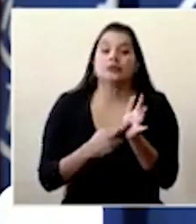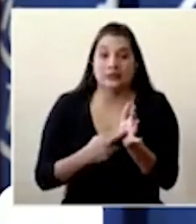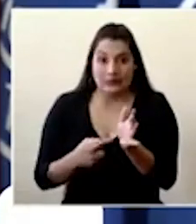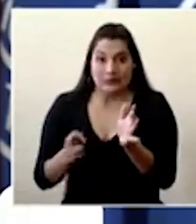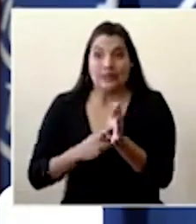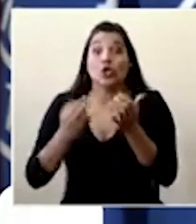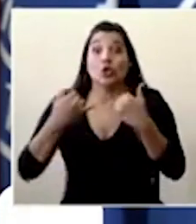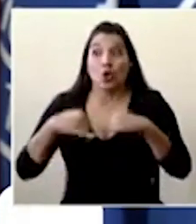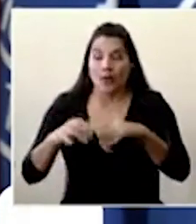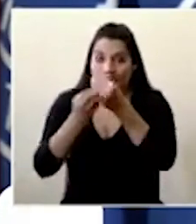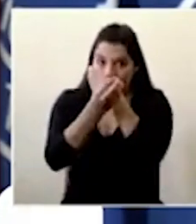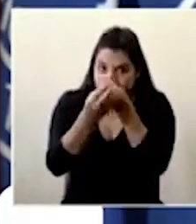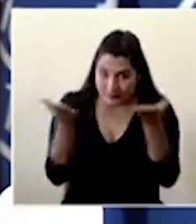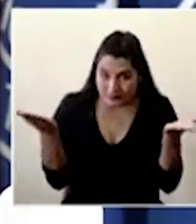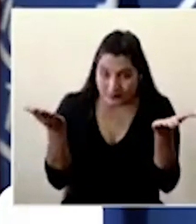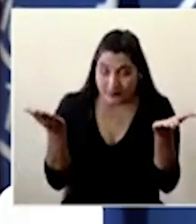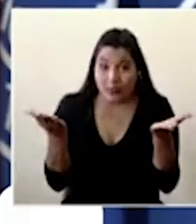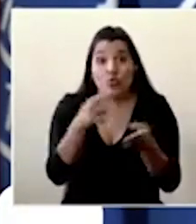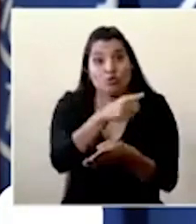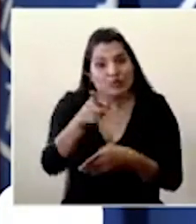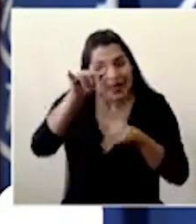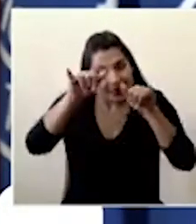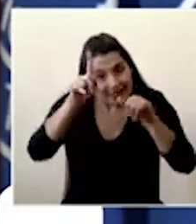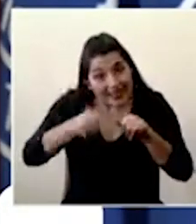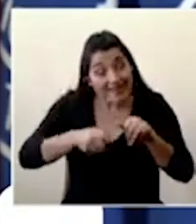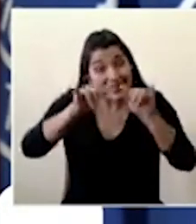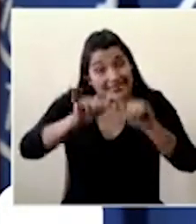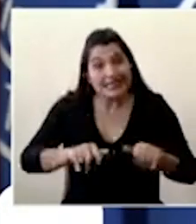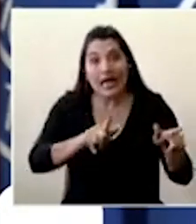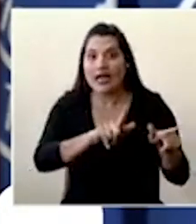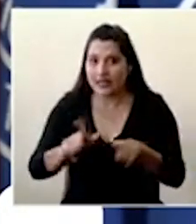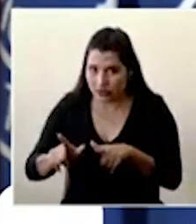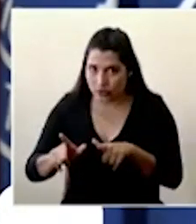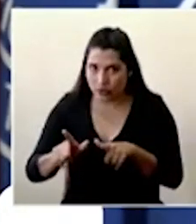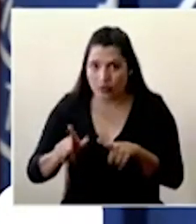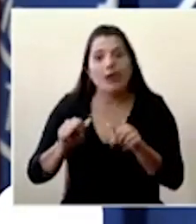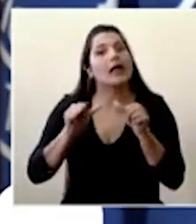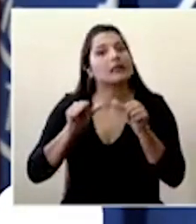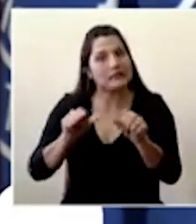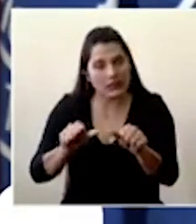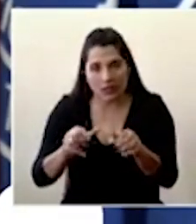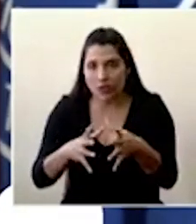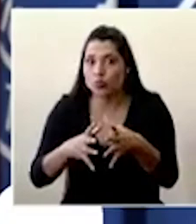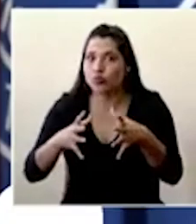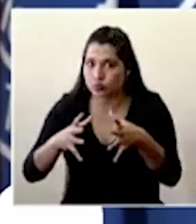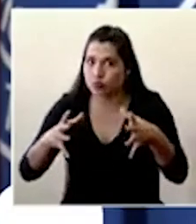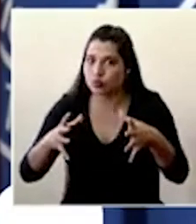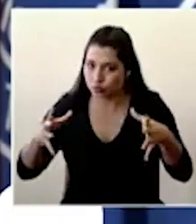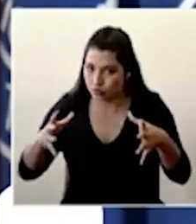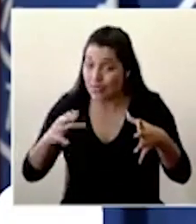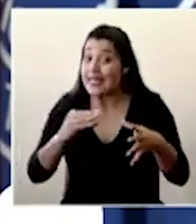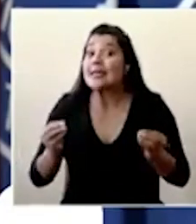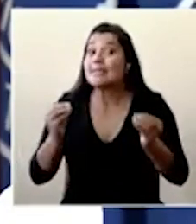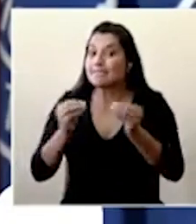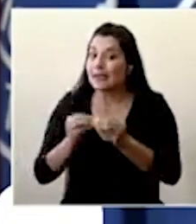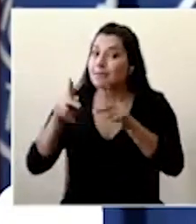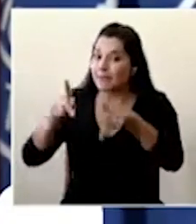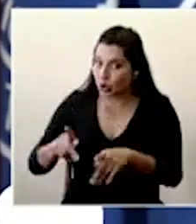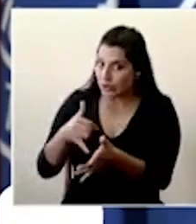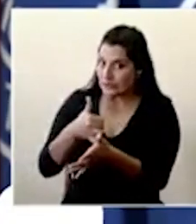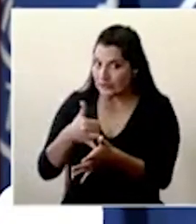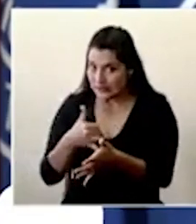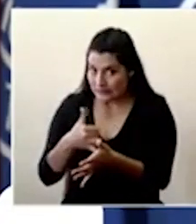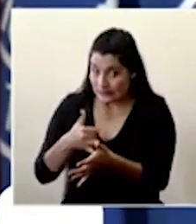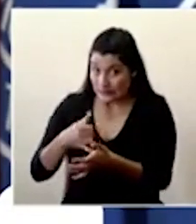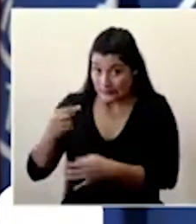informando a la población prepárense porque van a haber más casos y van a haber también más personas graves pero lo que